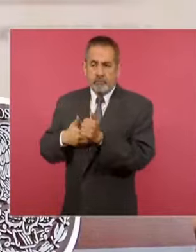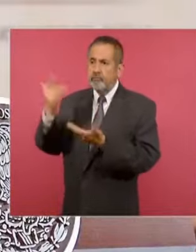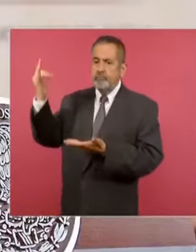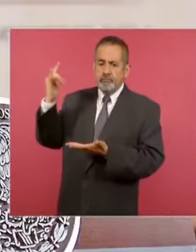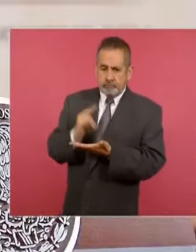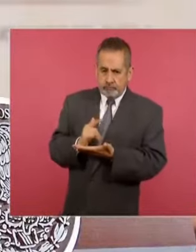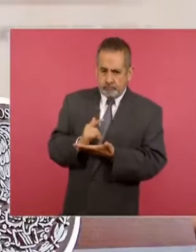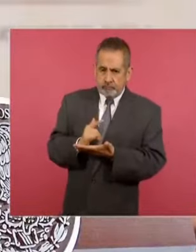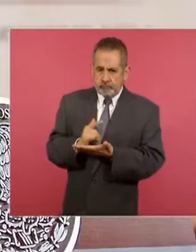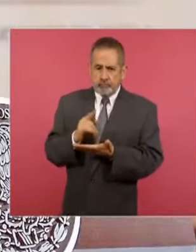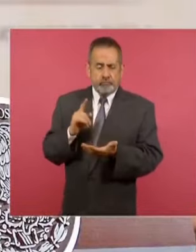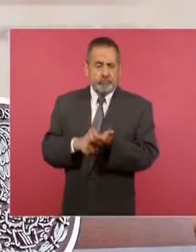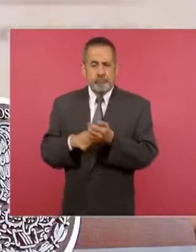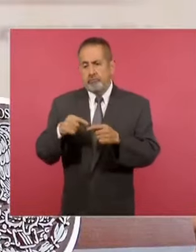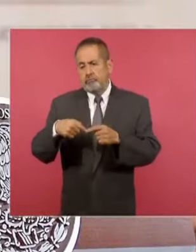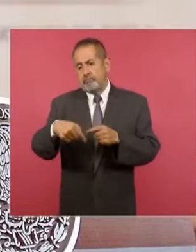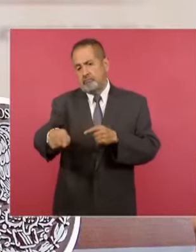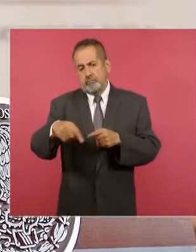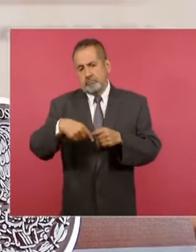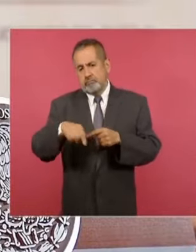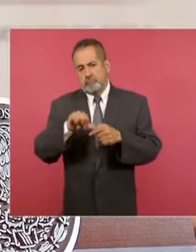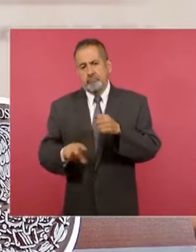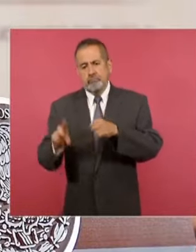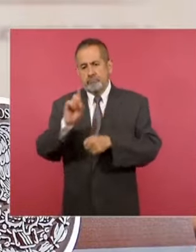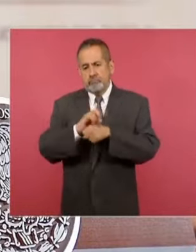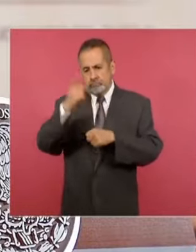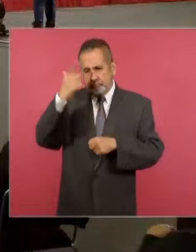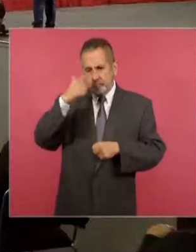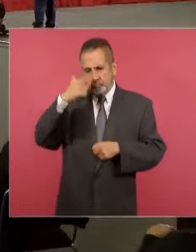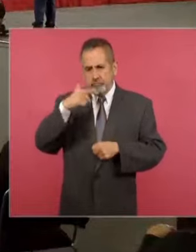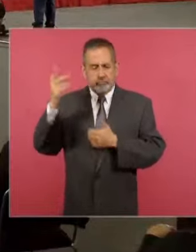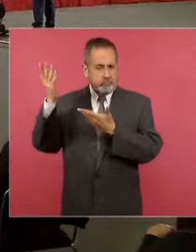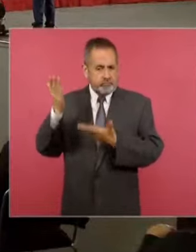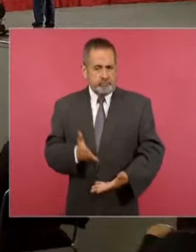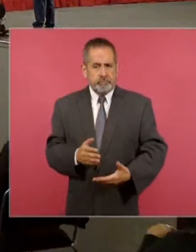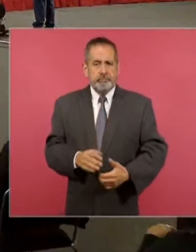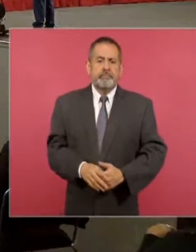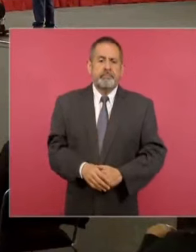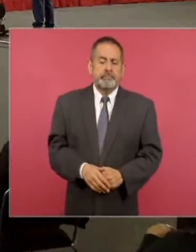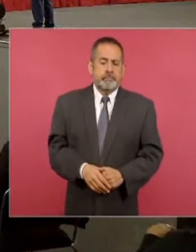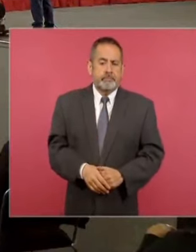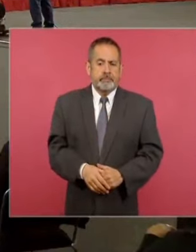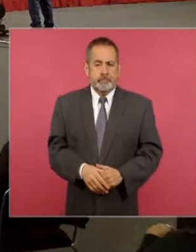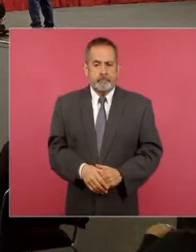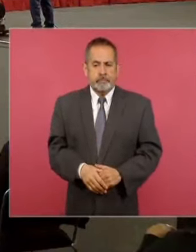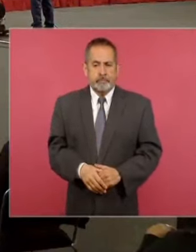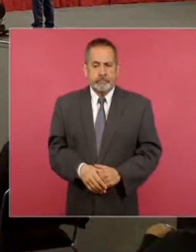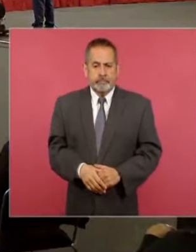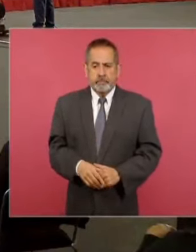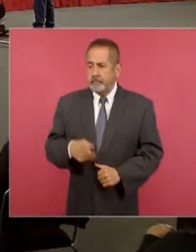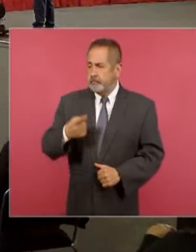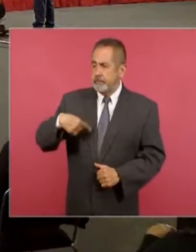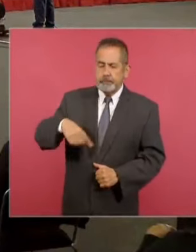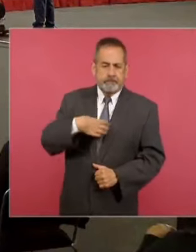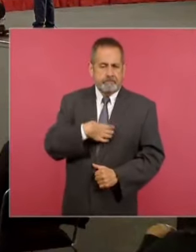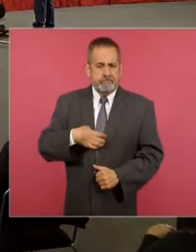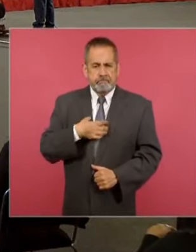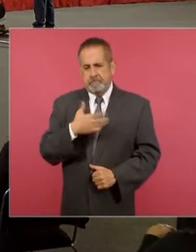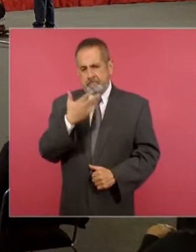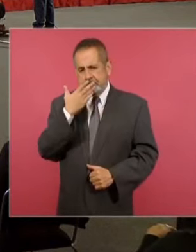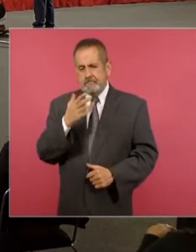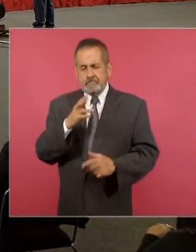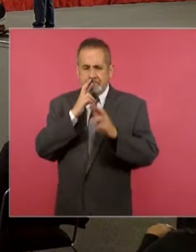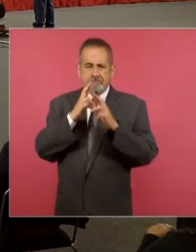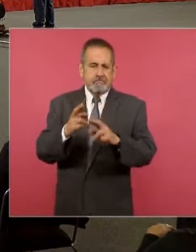nuestro país en el transcurso de la noche. Muy contentos por los resultados